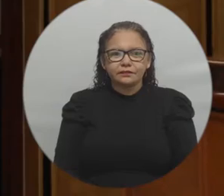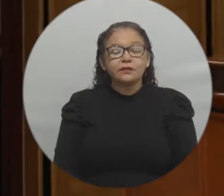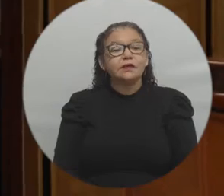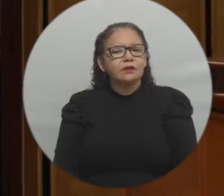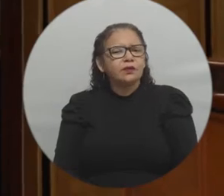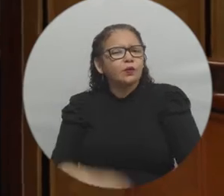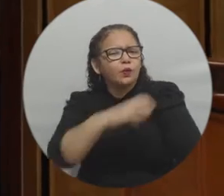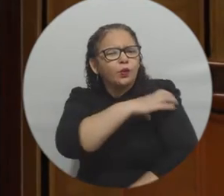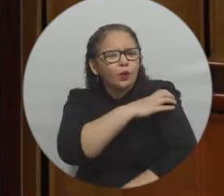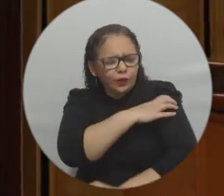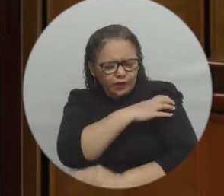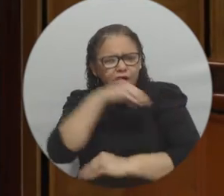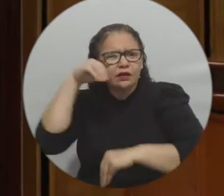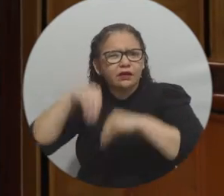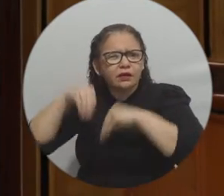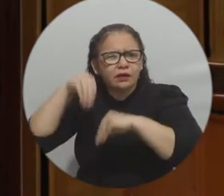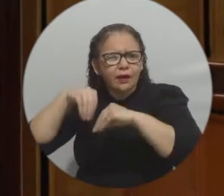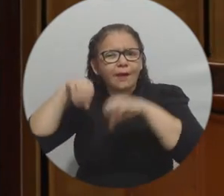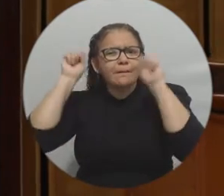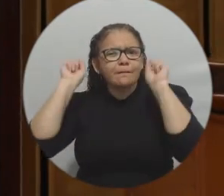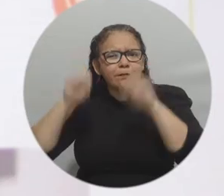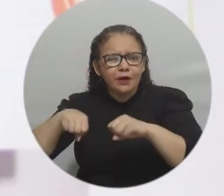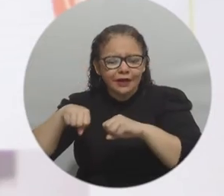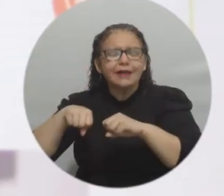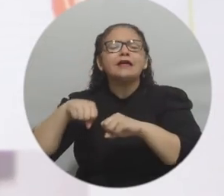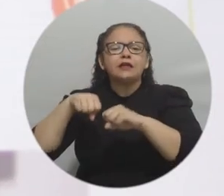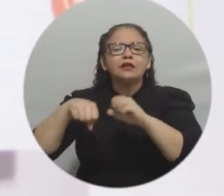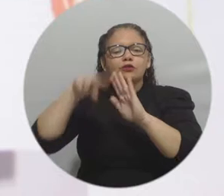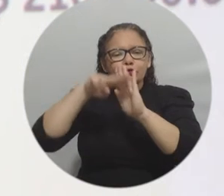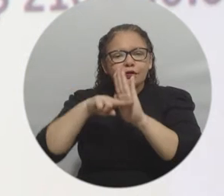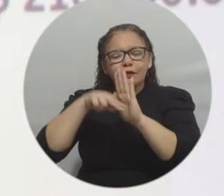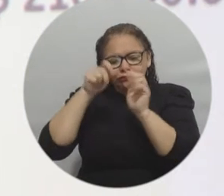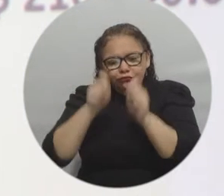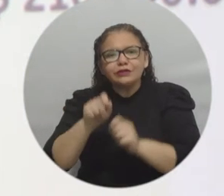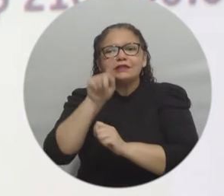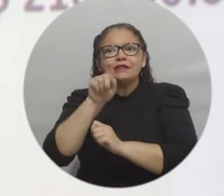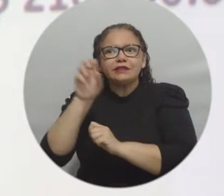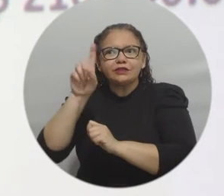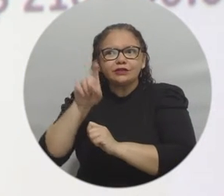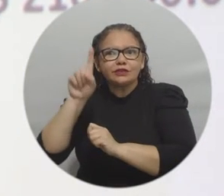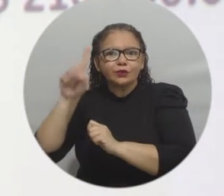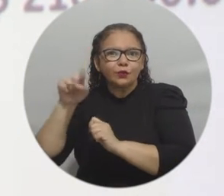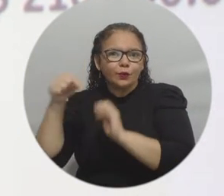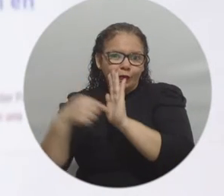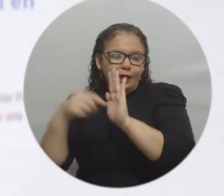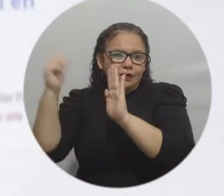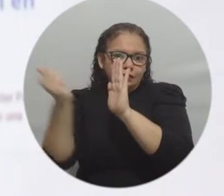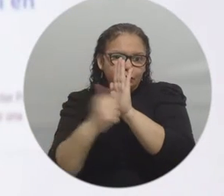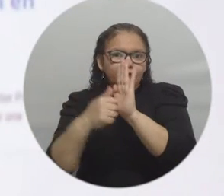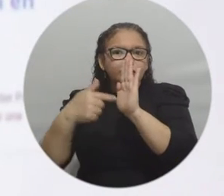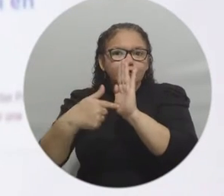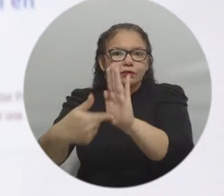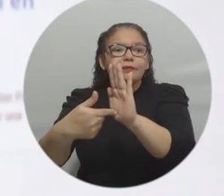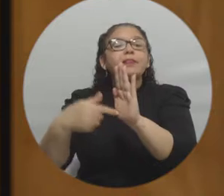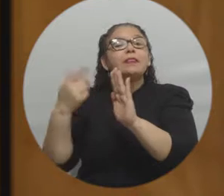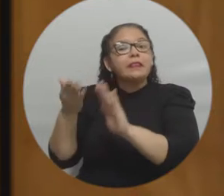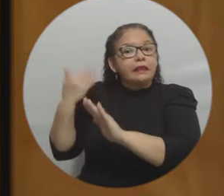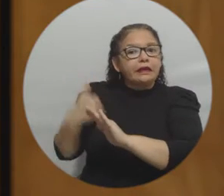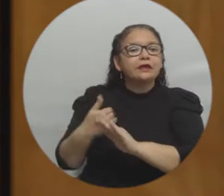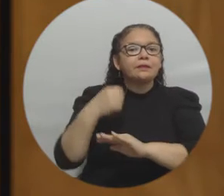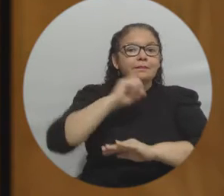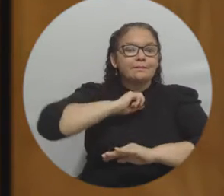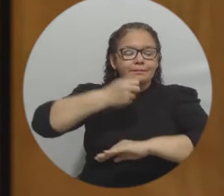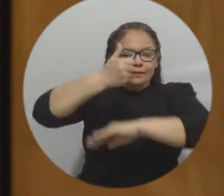El Comité fue creado por medio de la Resolución Rectoral 671 y sus aspectos constitutivos fueron socializados por la